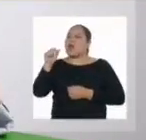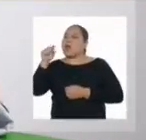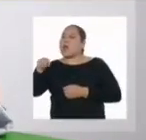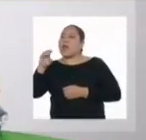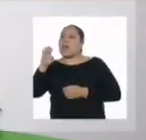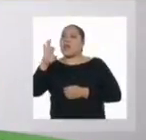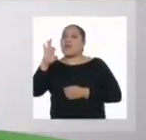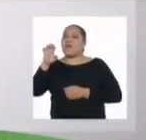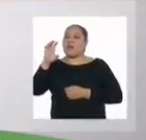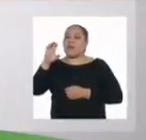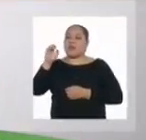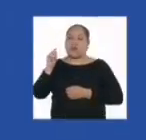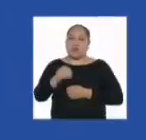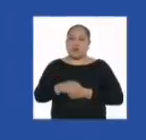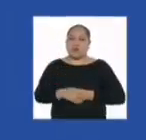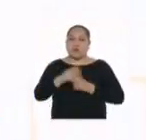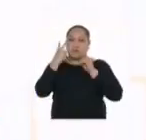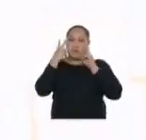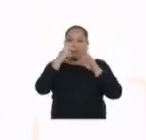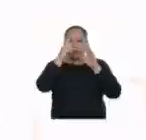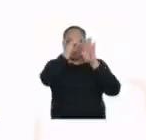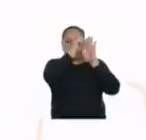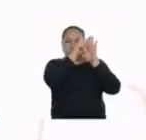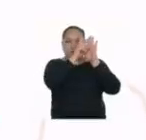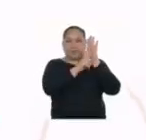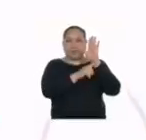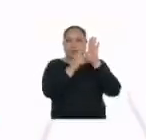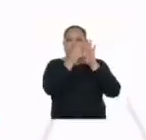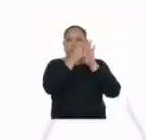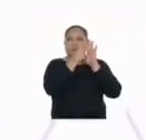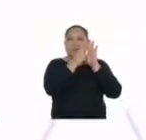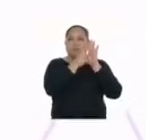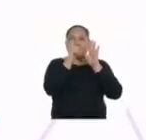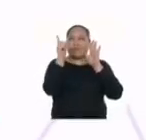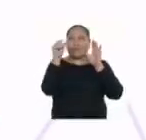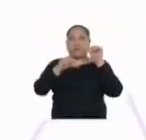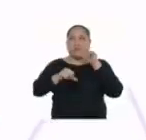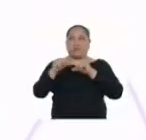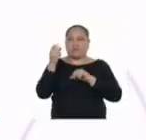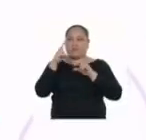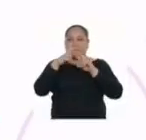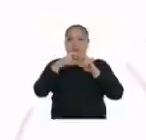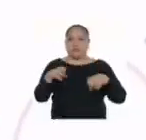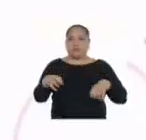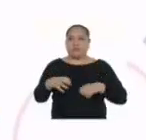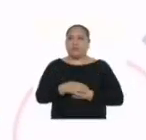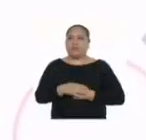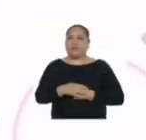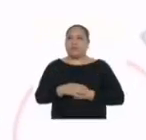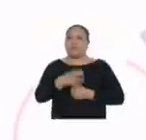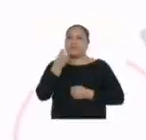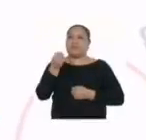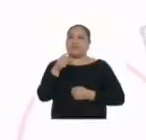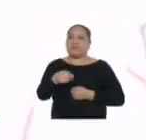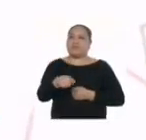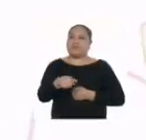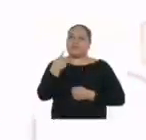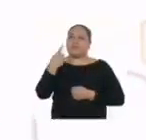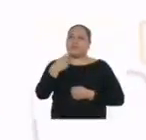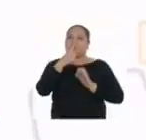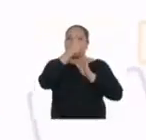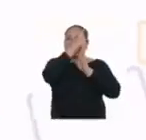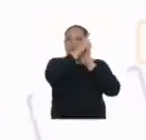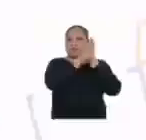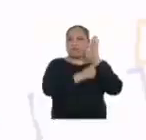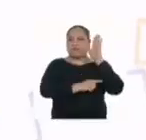Veamos nuevamente las preguntas. La primera pregunta no es científicamente investigable, porque se resuelve solo